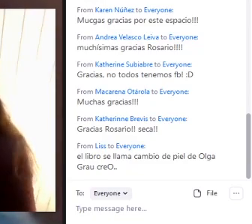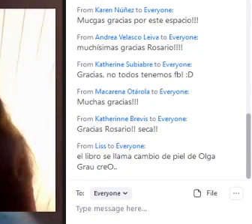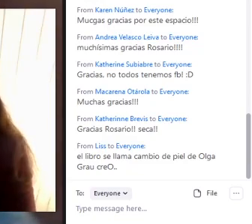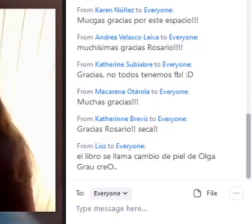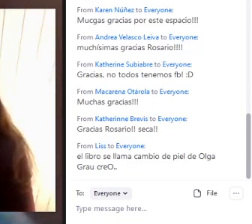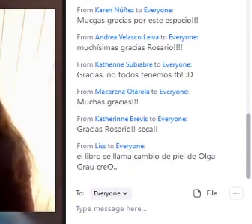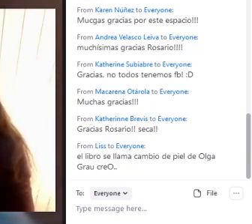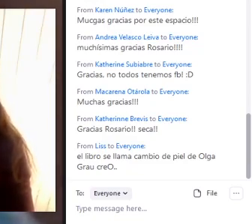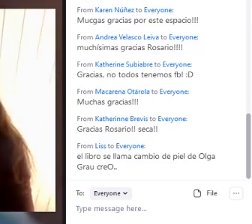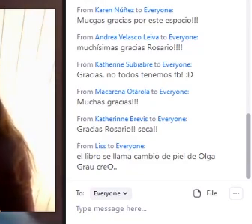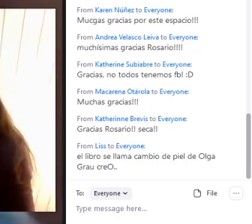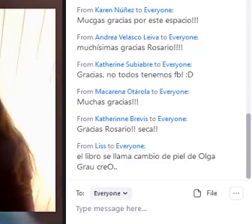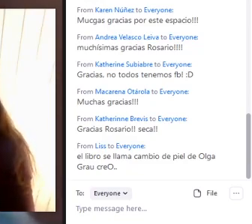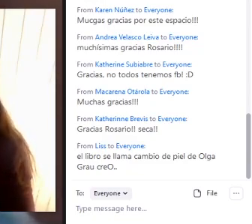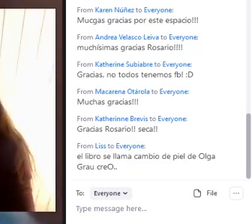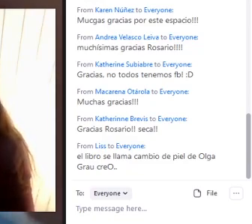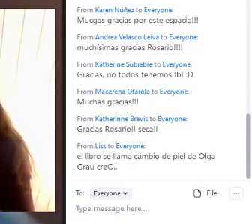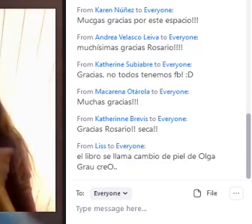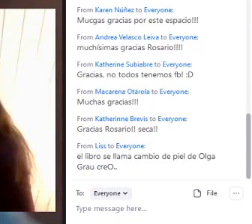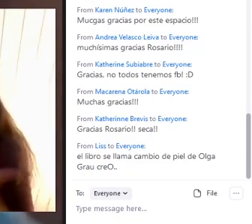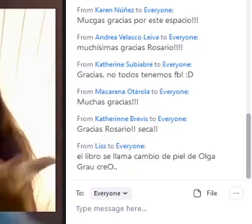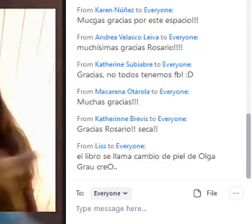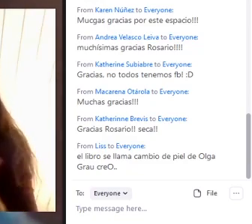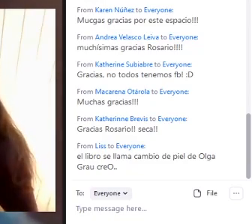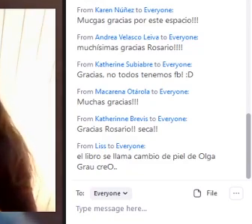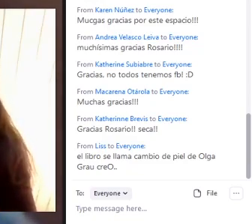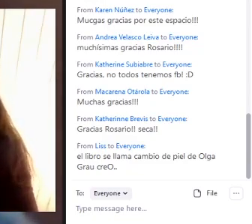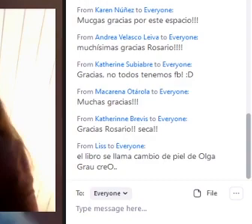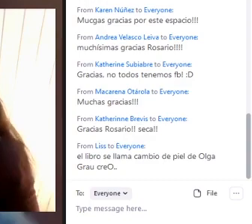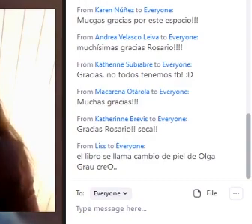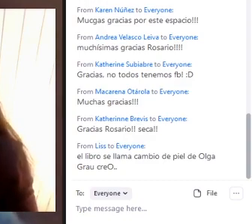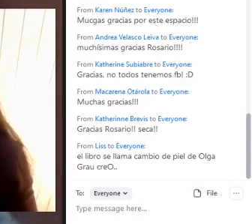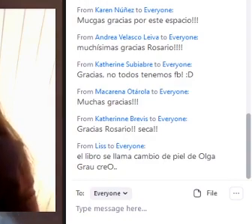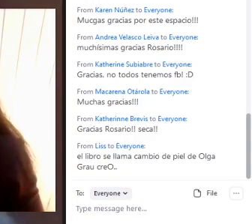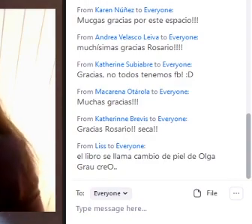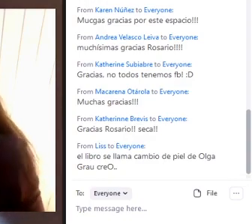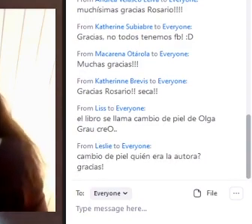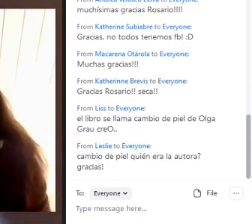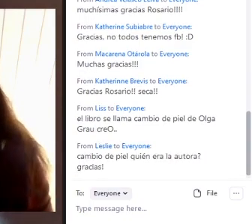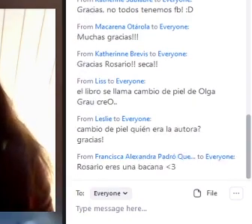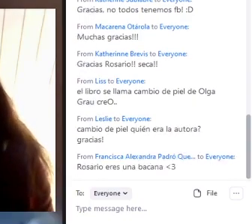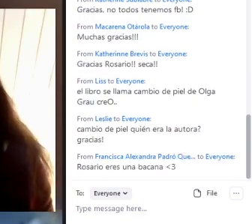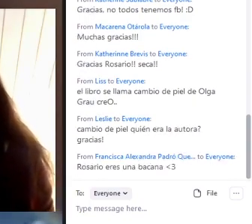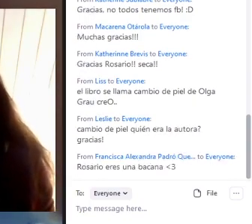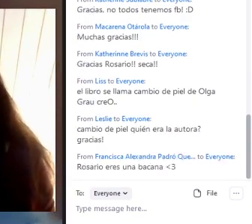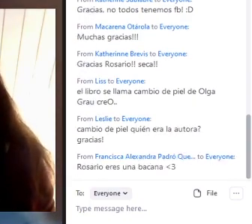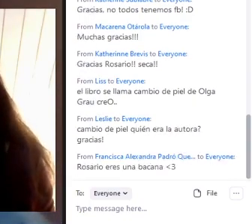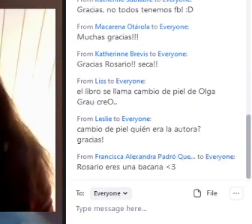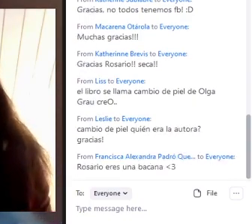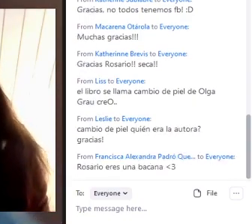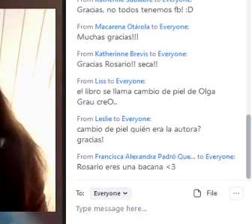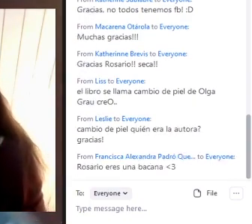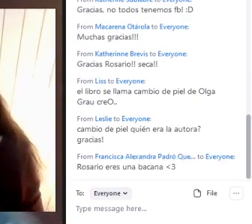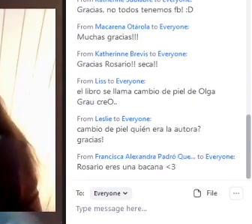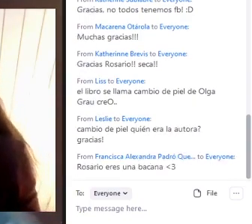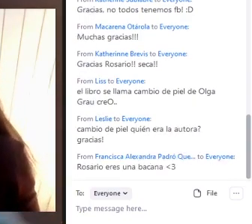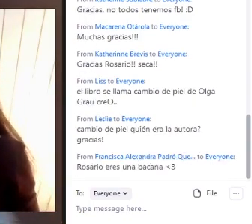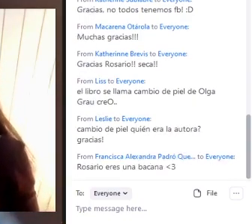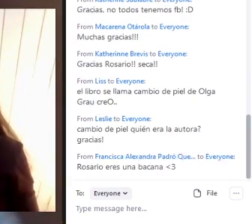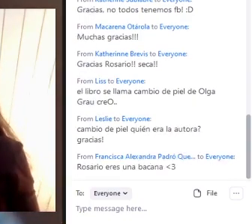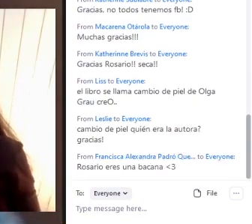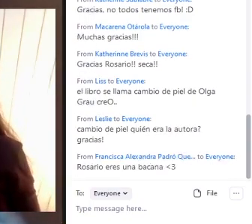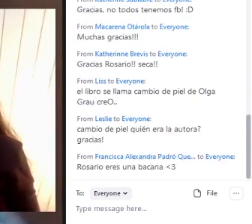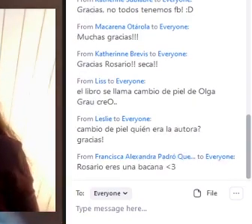Y lo guardamos También para compartirlo Con los asistentes Bueno Sebastián También nos dice Que uno de los